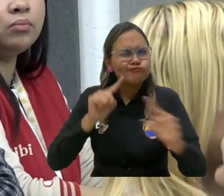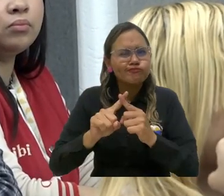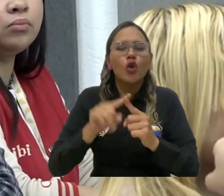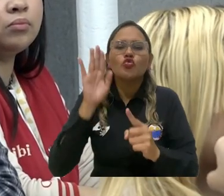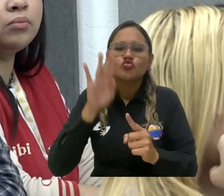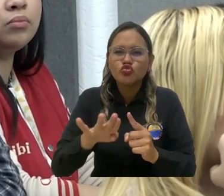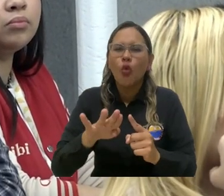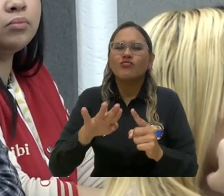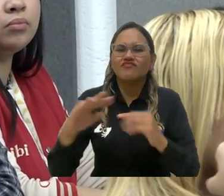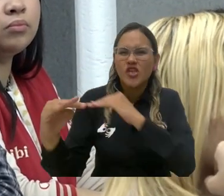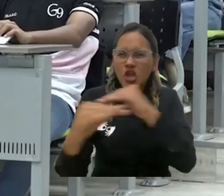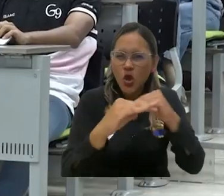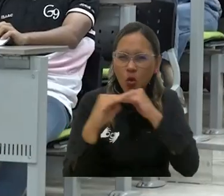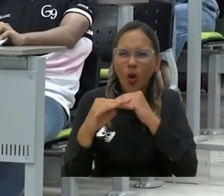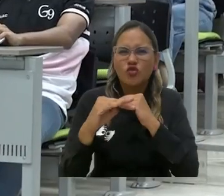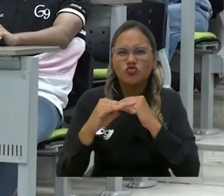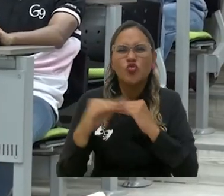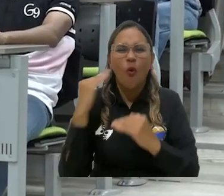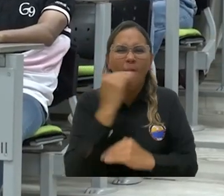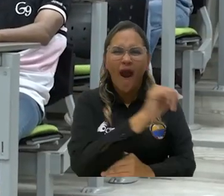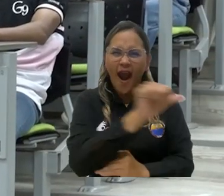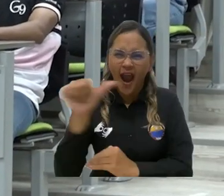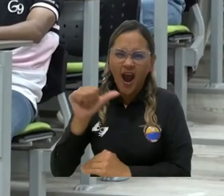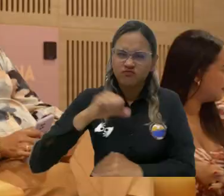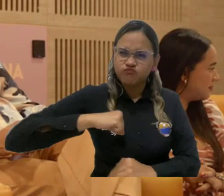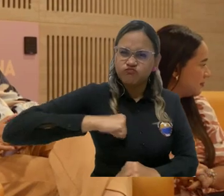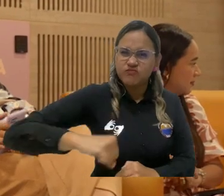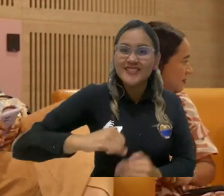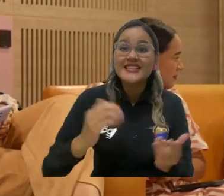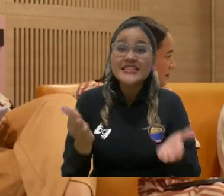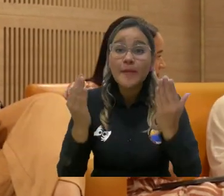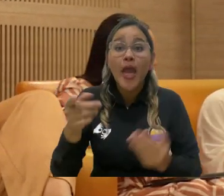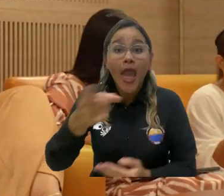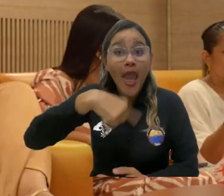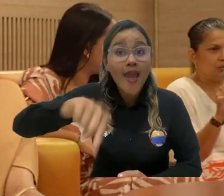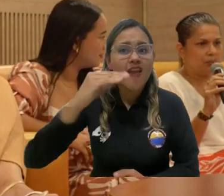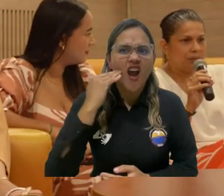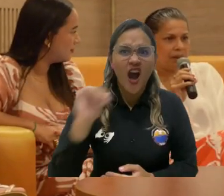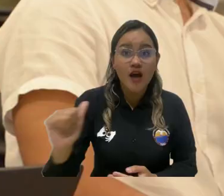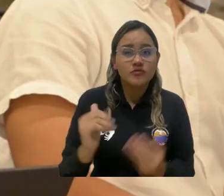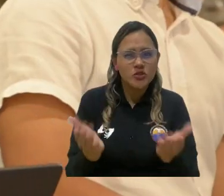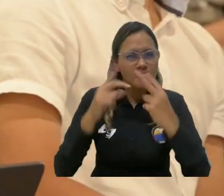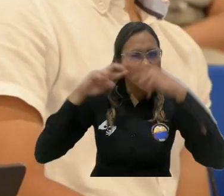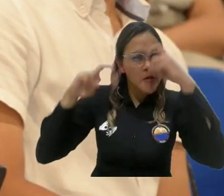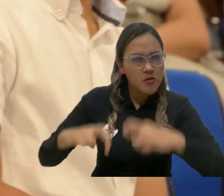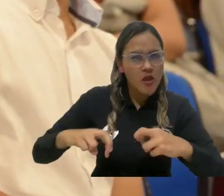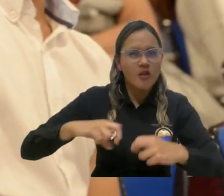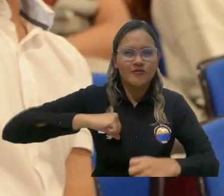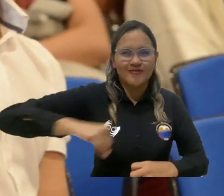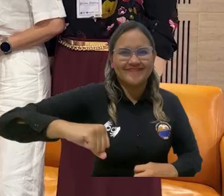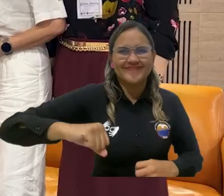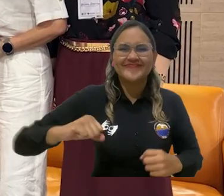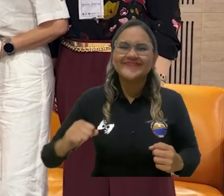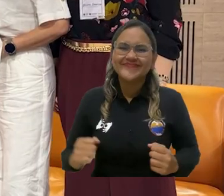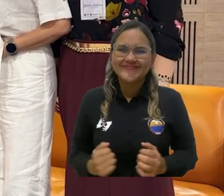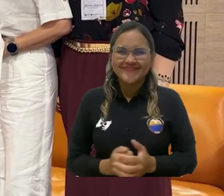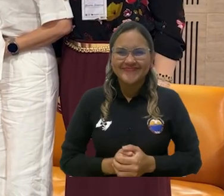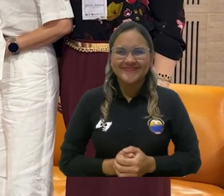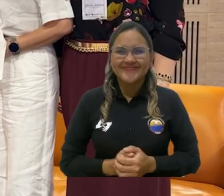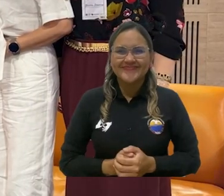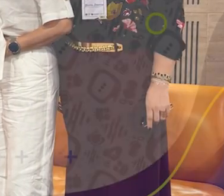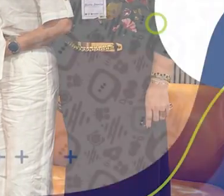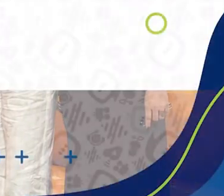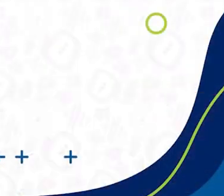e impulsan el enfoque de equidad de género, reconociendo y exaltando el rol de las mujeres como garantes del derecho y protagonistas en la